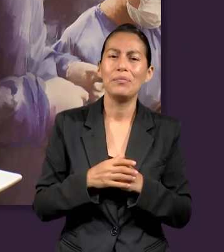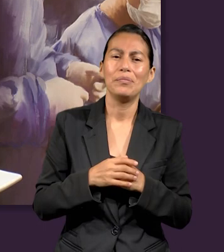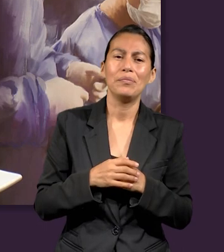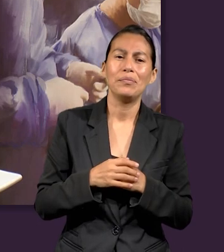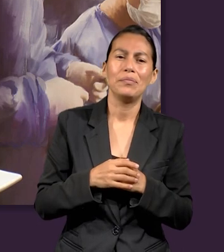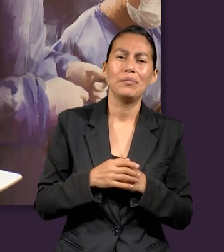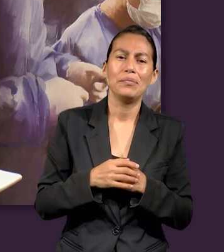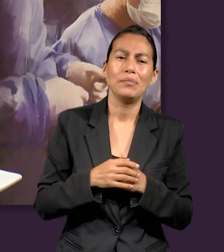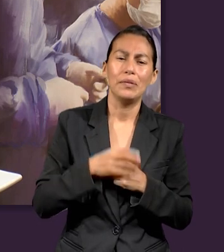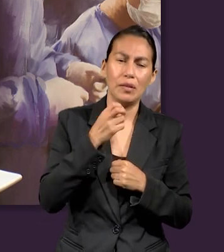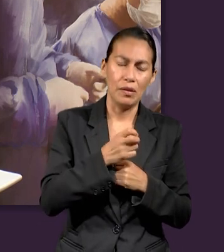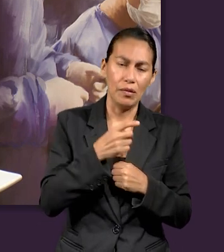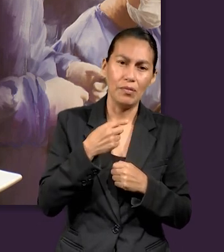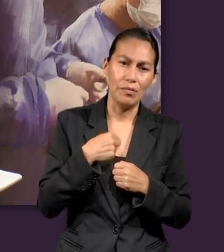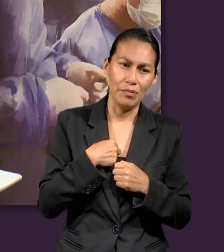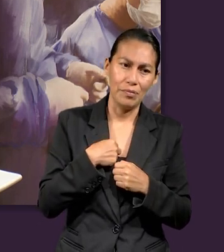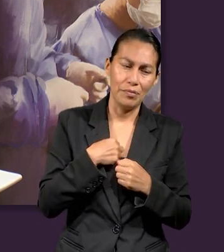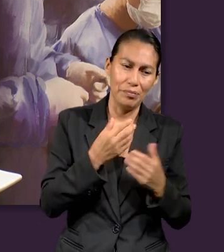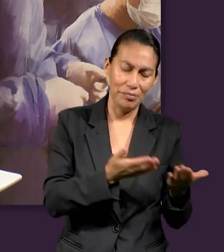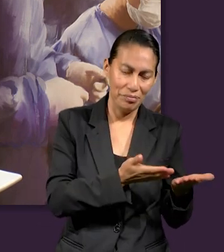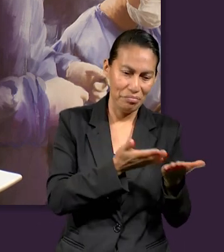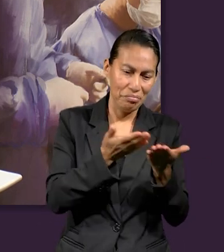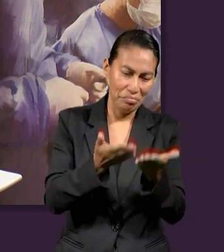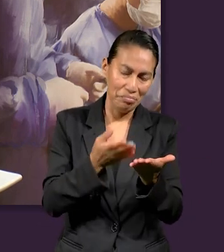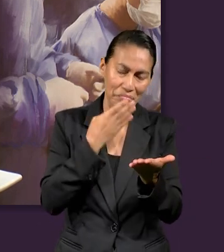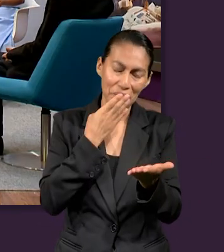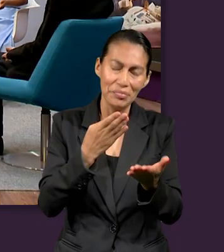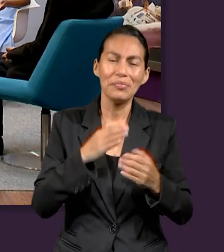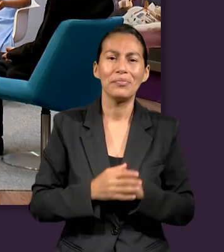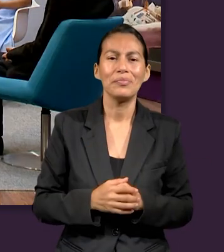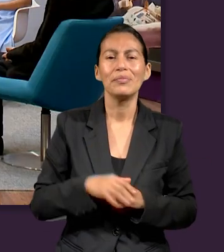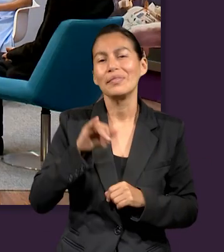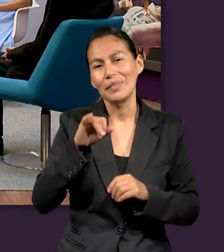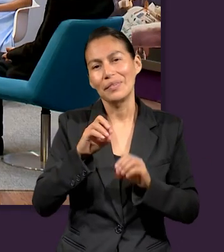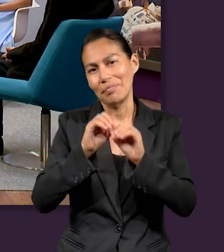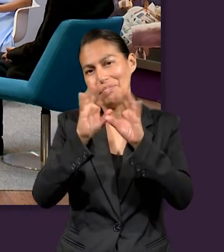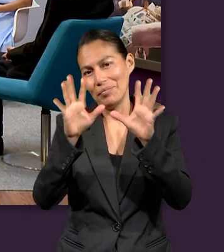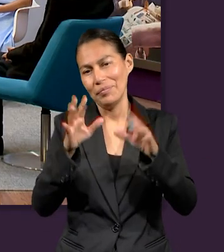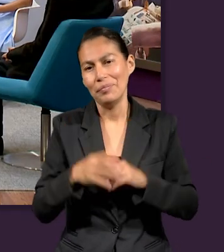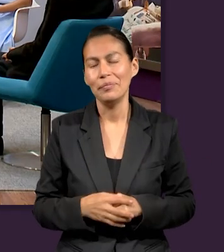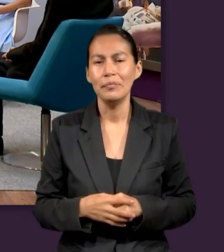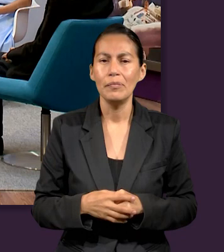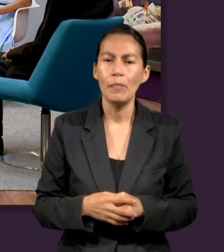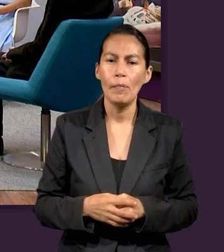ponerte en un lugar adecuado, ¿no? Claro.